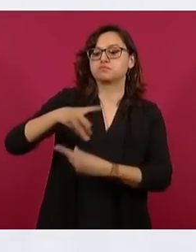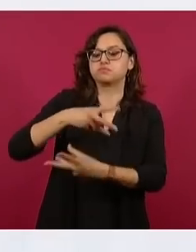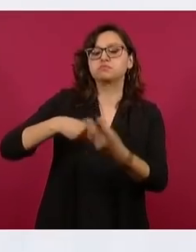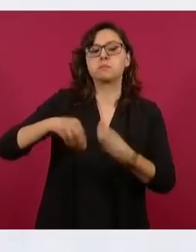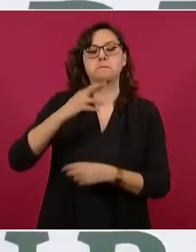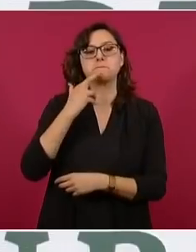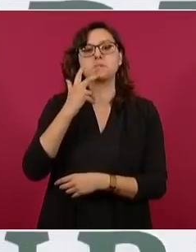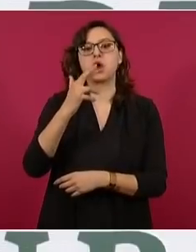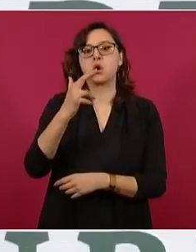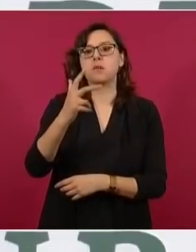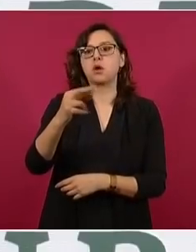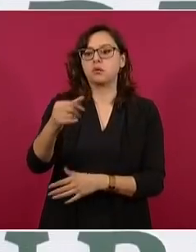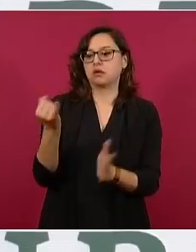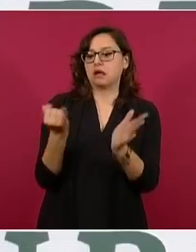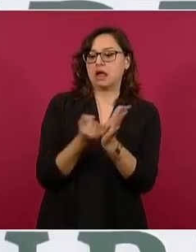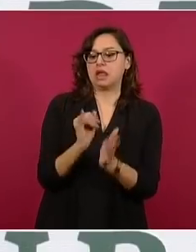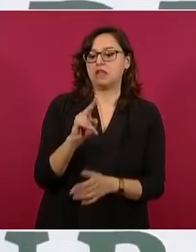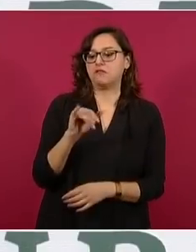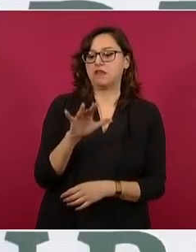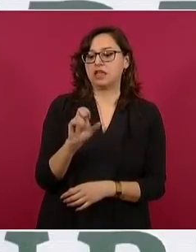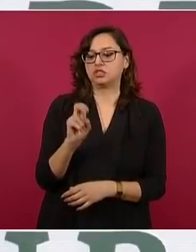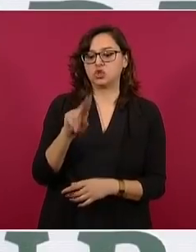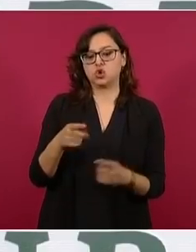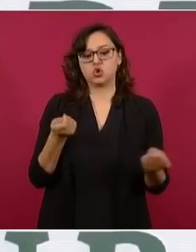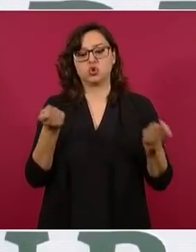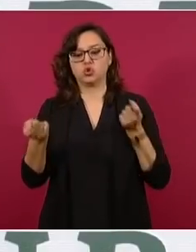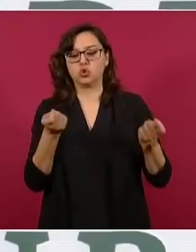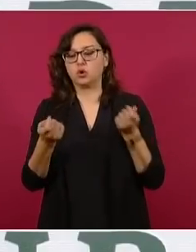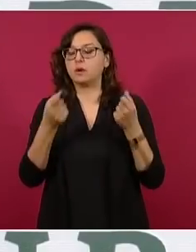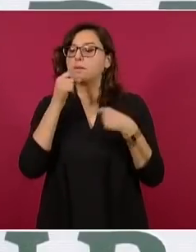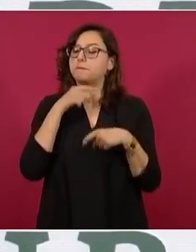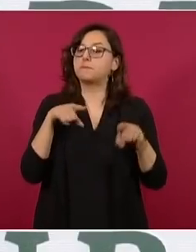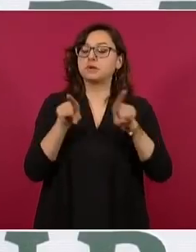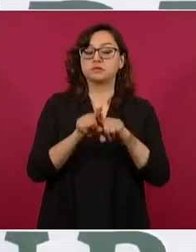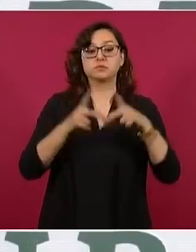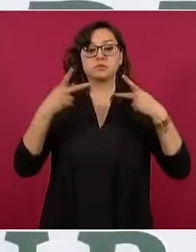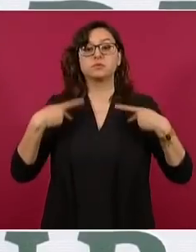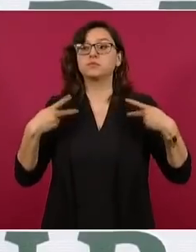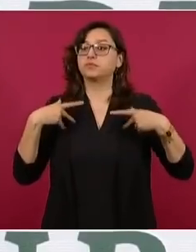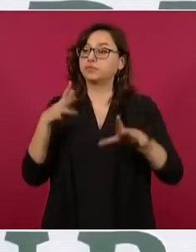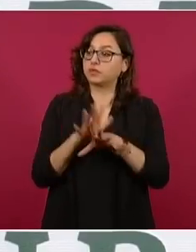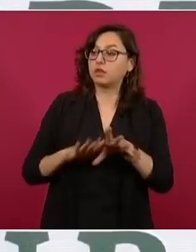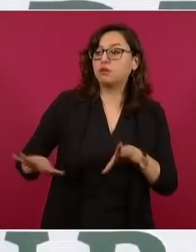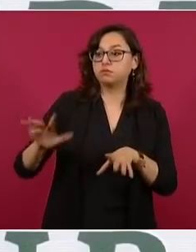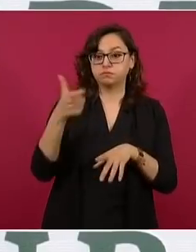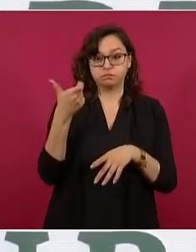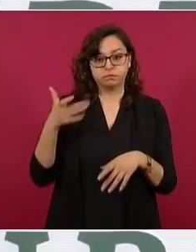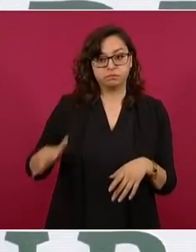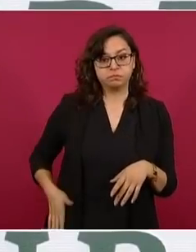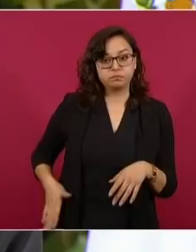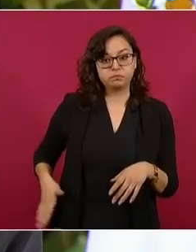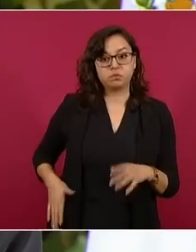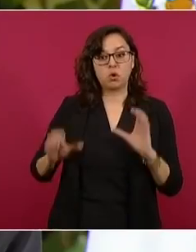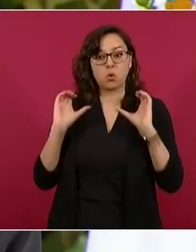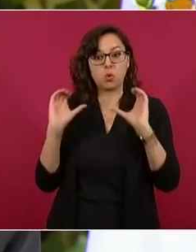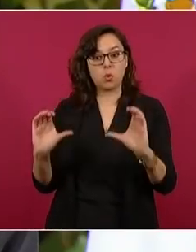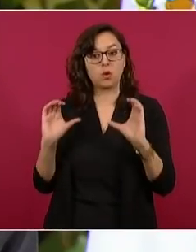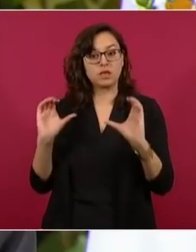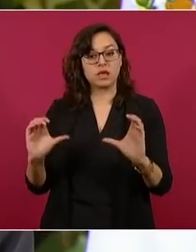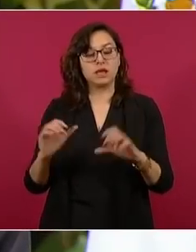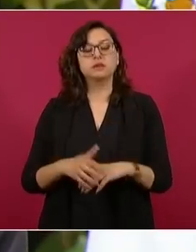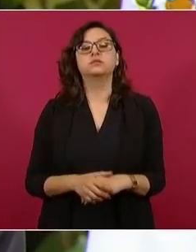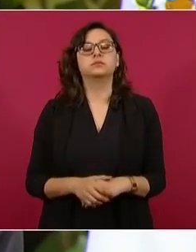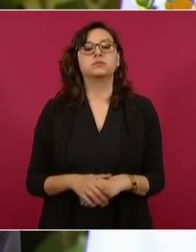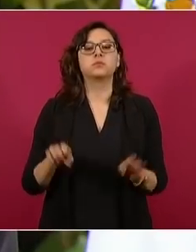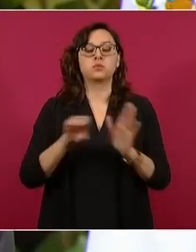mexicanos, sobre todo de los más necesitados. Por ejemplo, el día de hoy se da a conocer